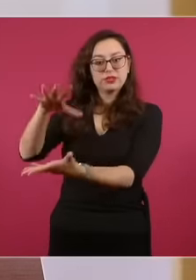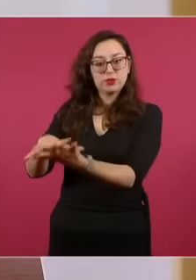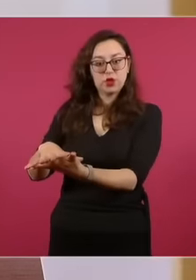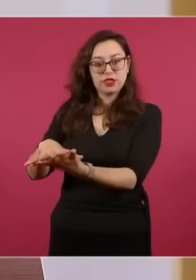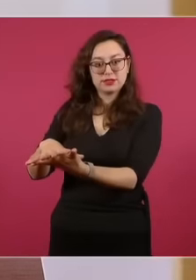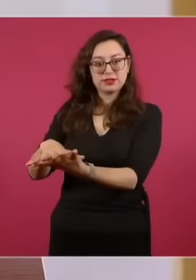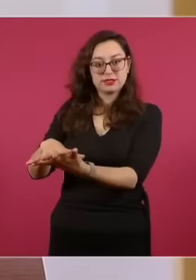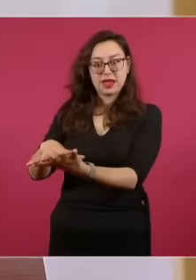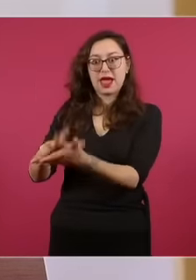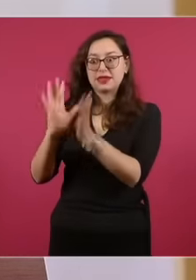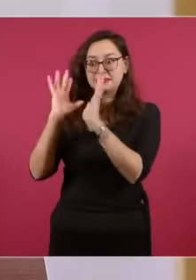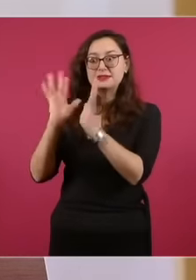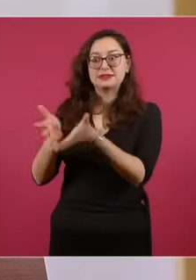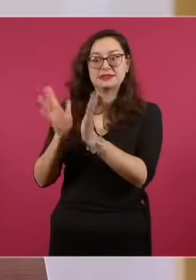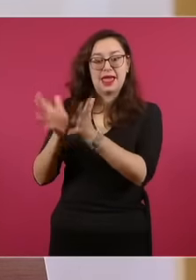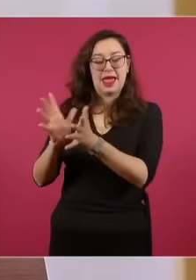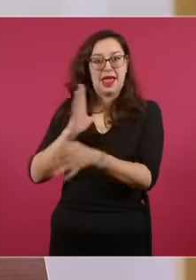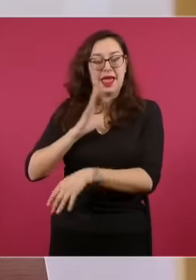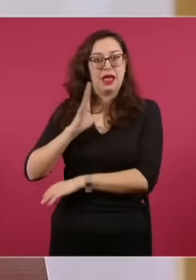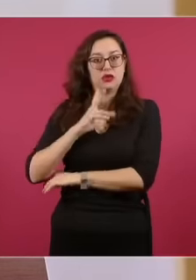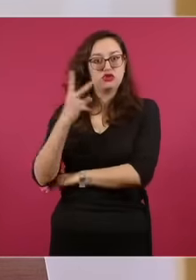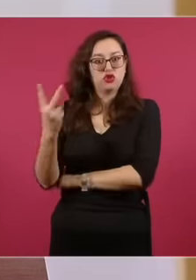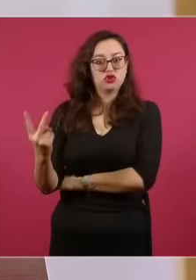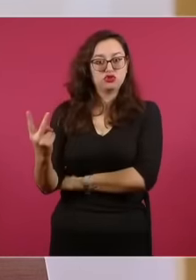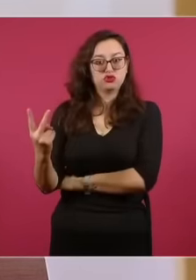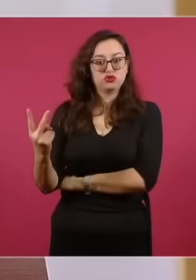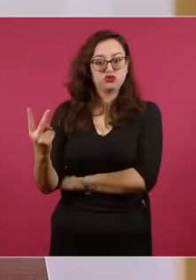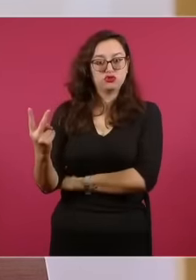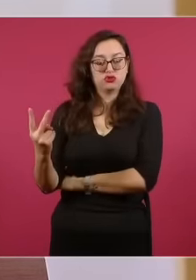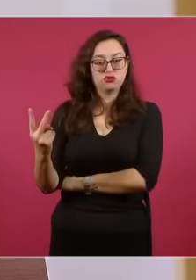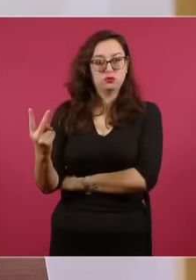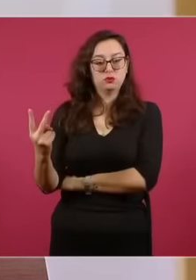tesis y